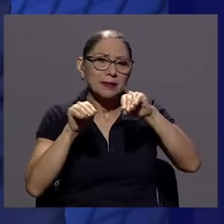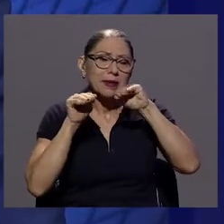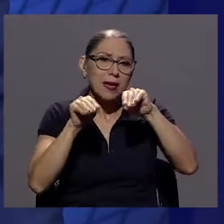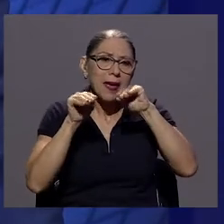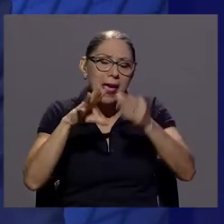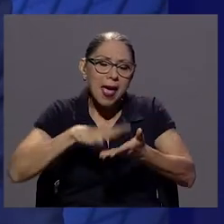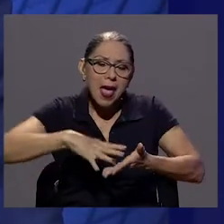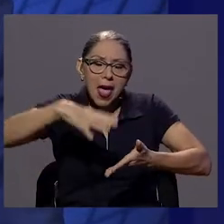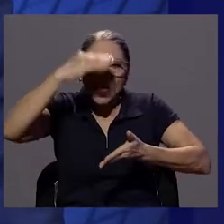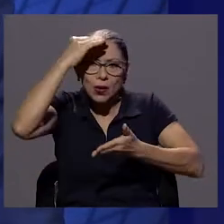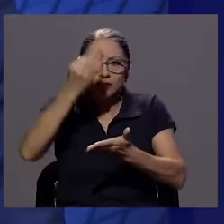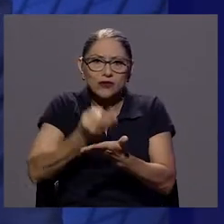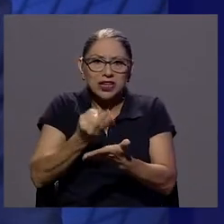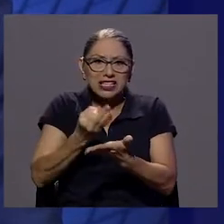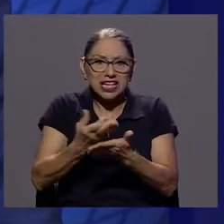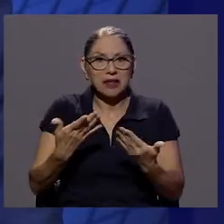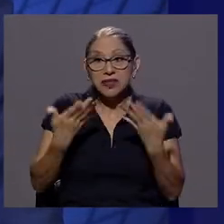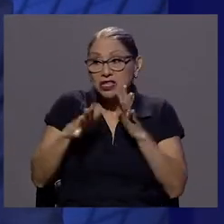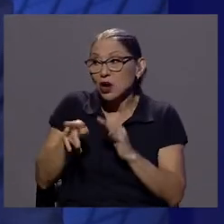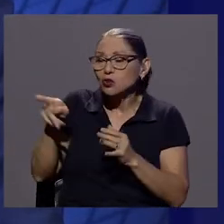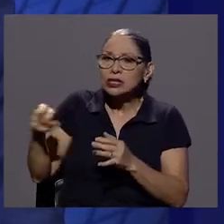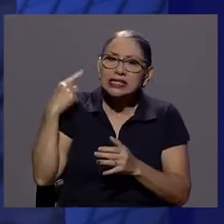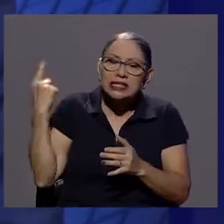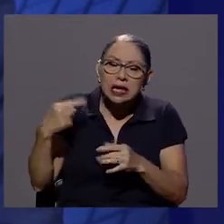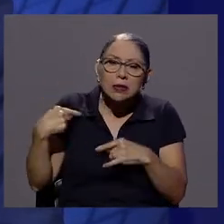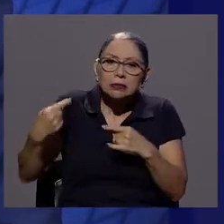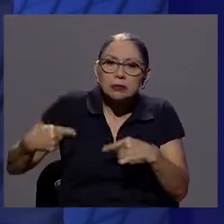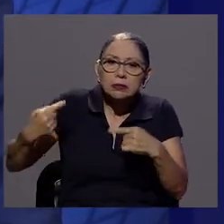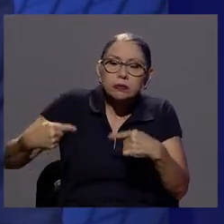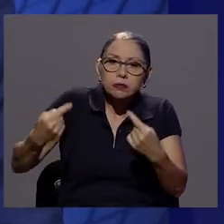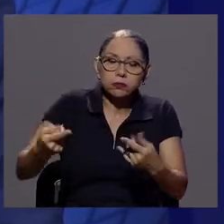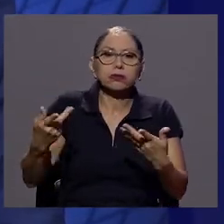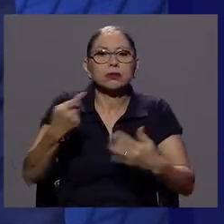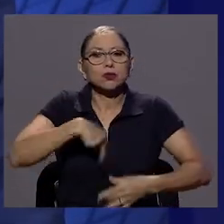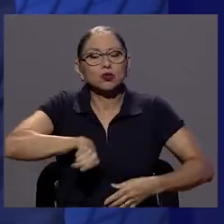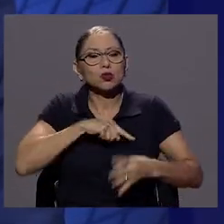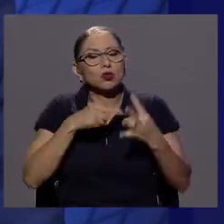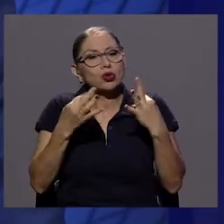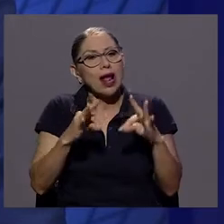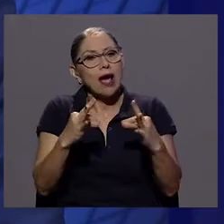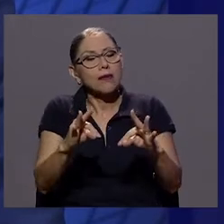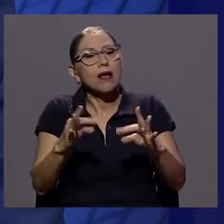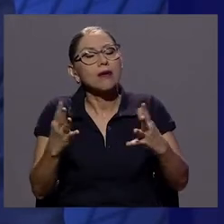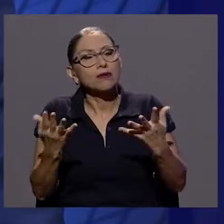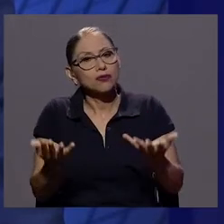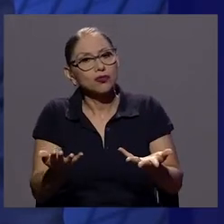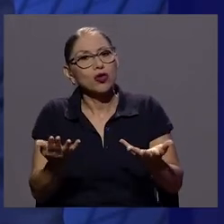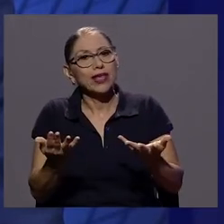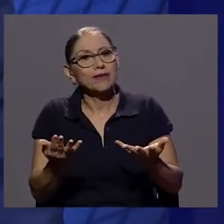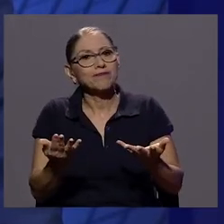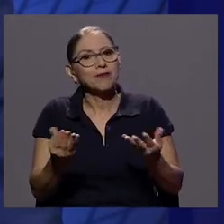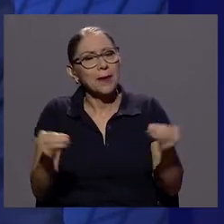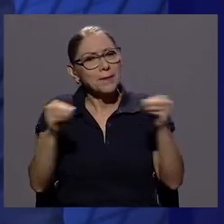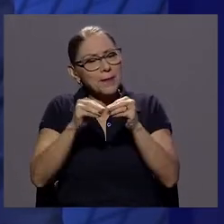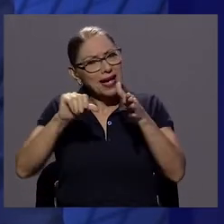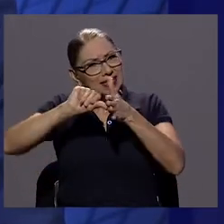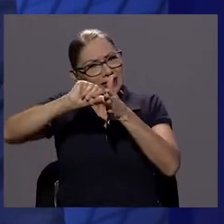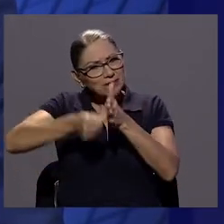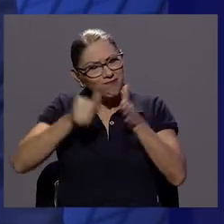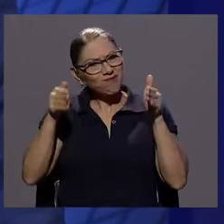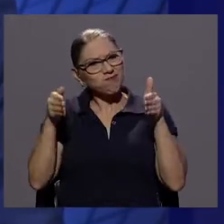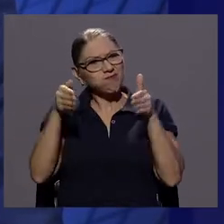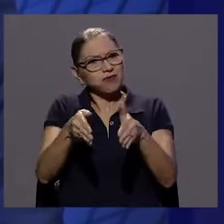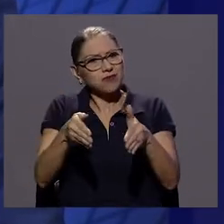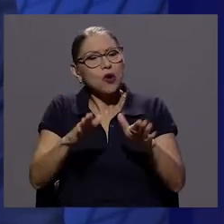financiera, tema en el cual ustedes han insistido bastante y estamos tratando de ser un poco más incisivos